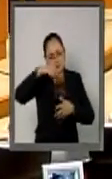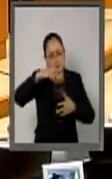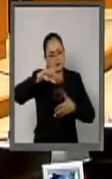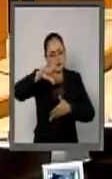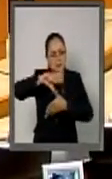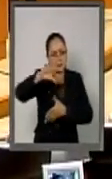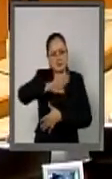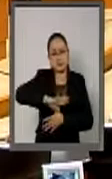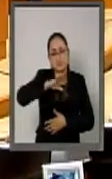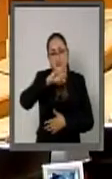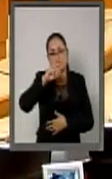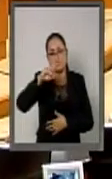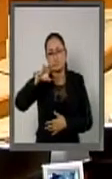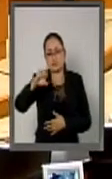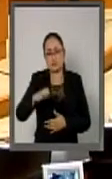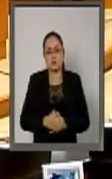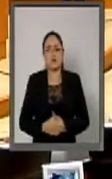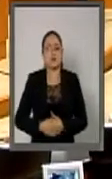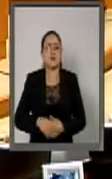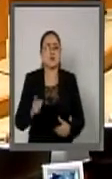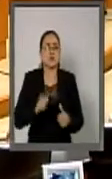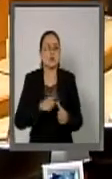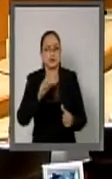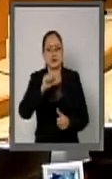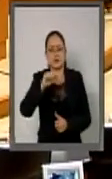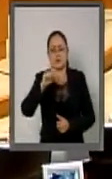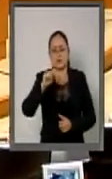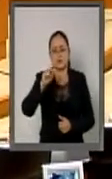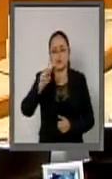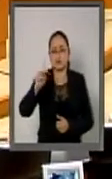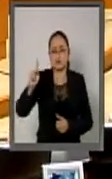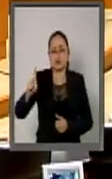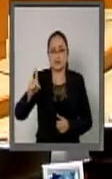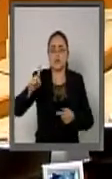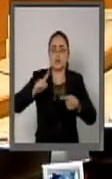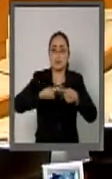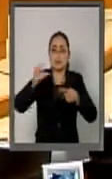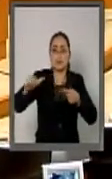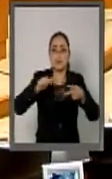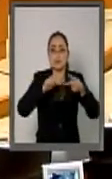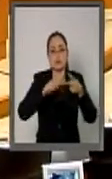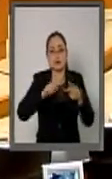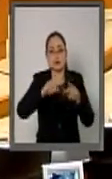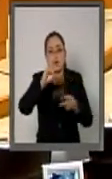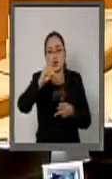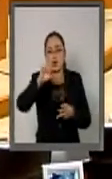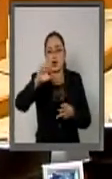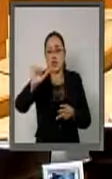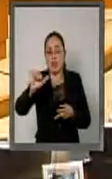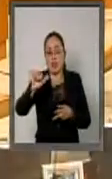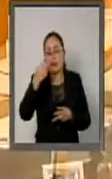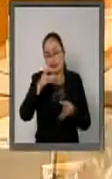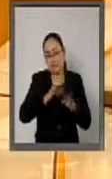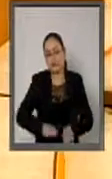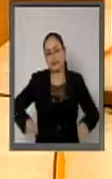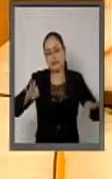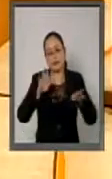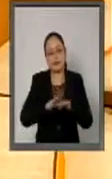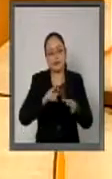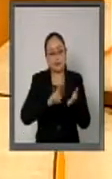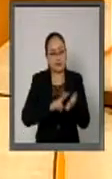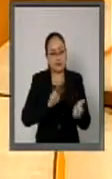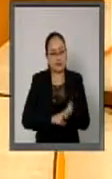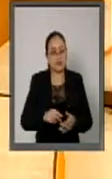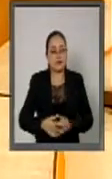del Caribe, que son en primer lugar la Alianza del Pacífico y en segundo lugar la Organización de Estados Americanos. La Alianza